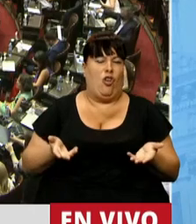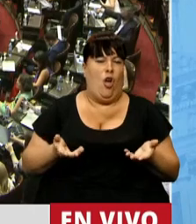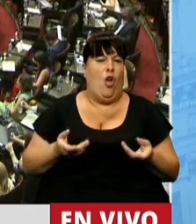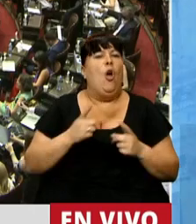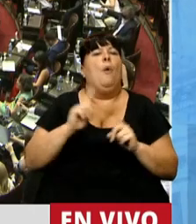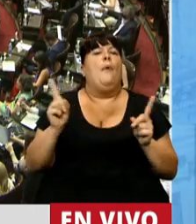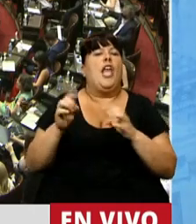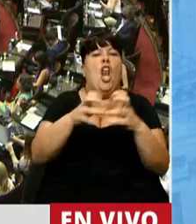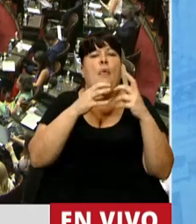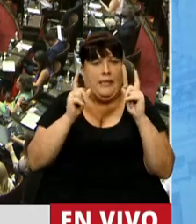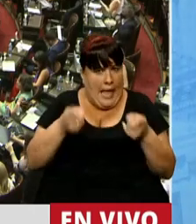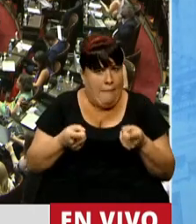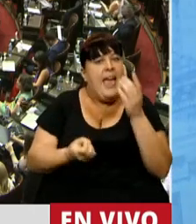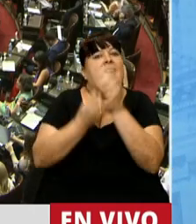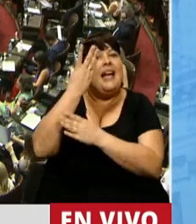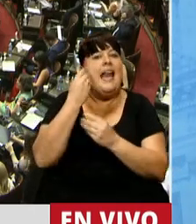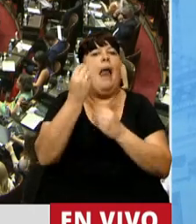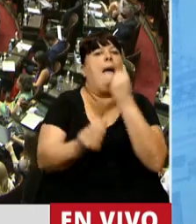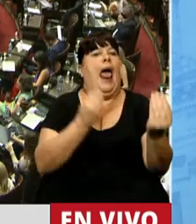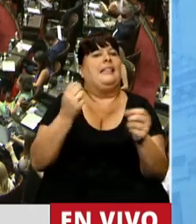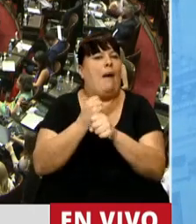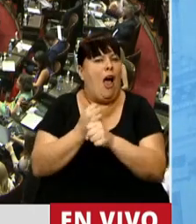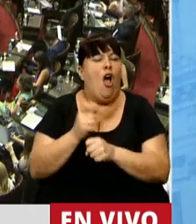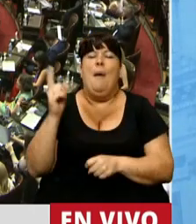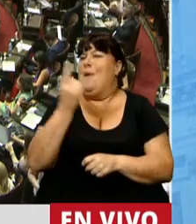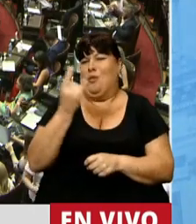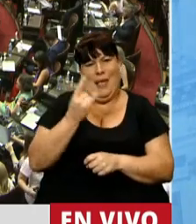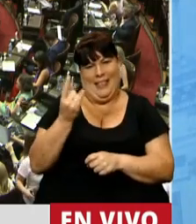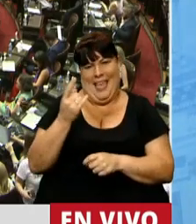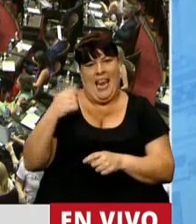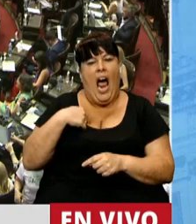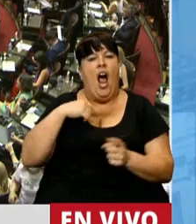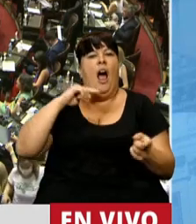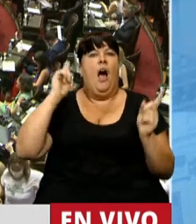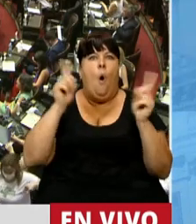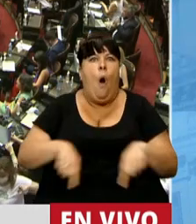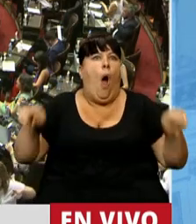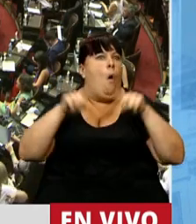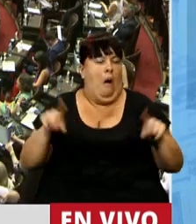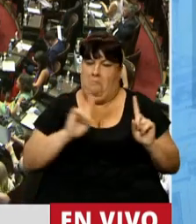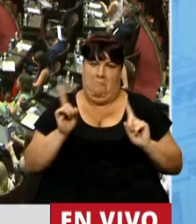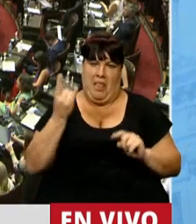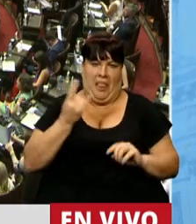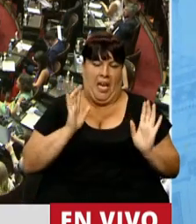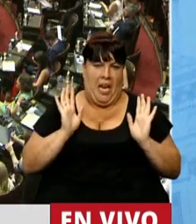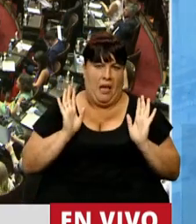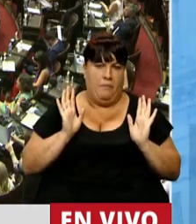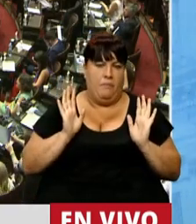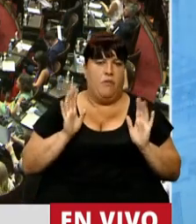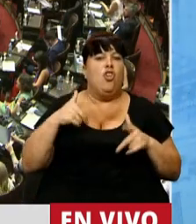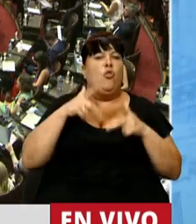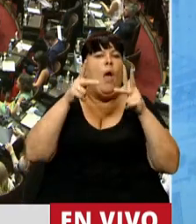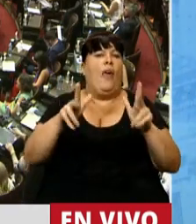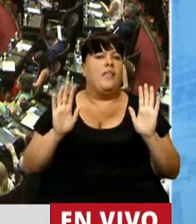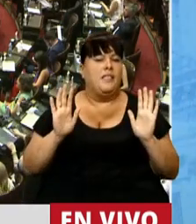¿Por qué no vamos a discutir también la creación de puestos de trabajo? Pero no es cierto que estemos cíclicamente en el mismo lugar, Presidente. Lo